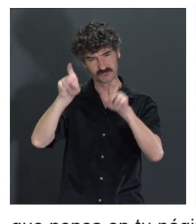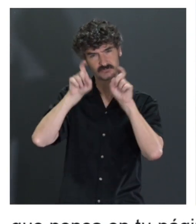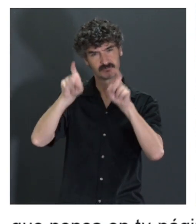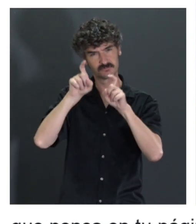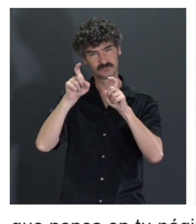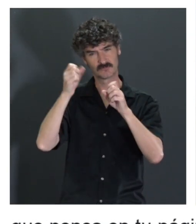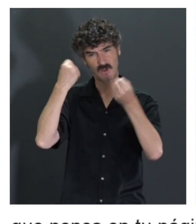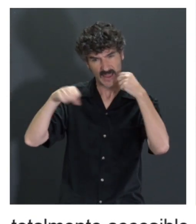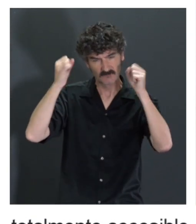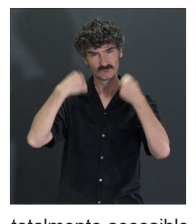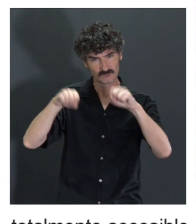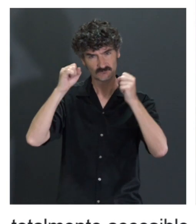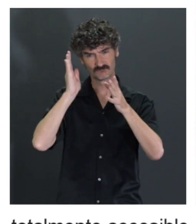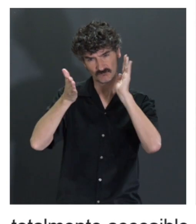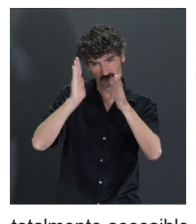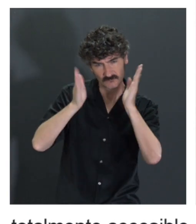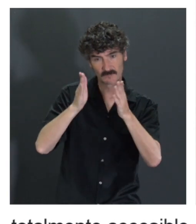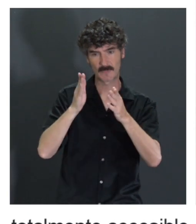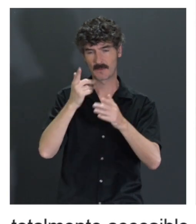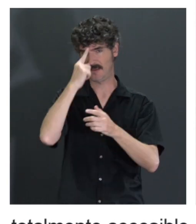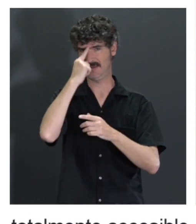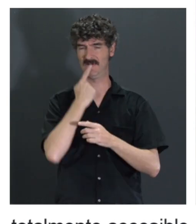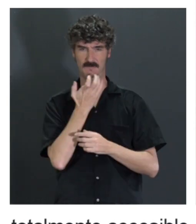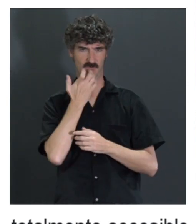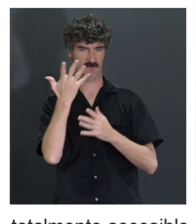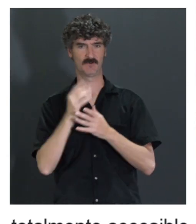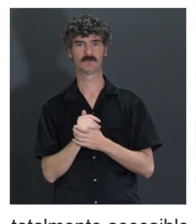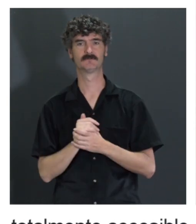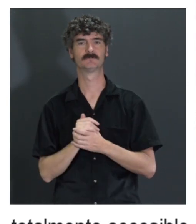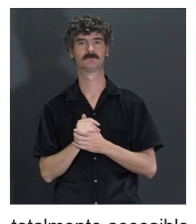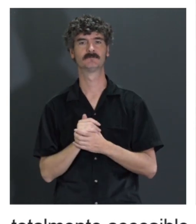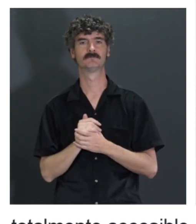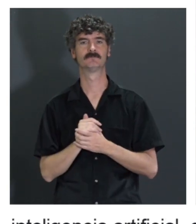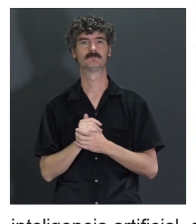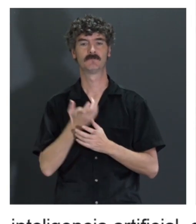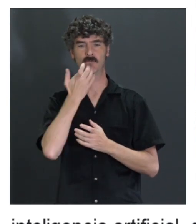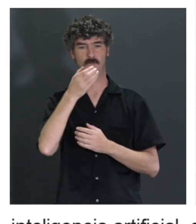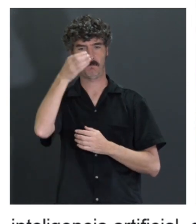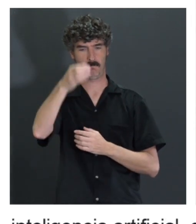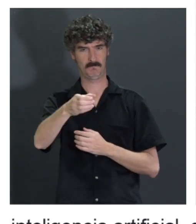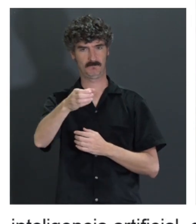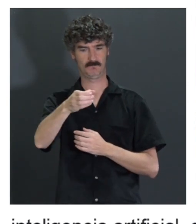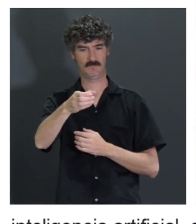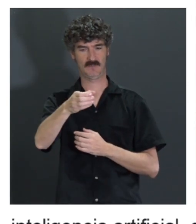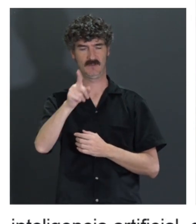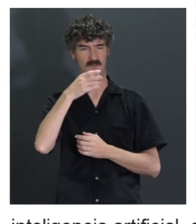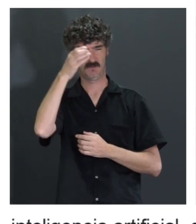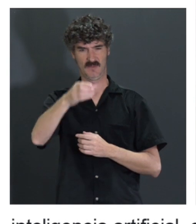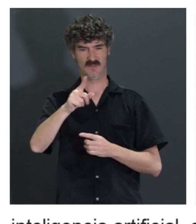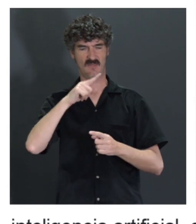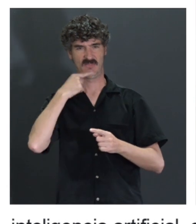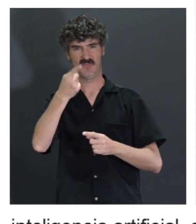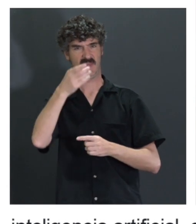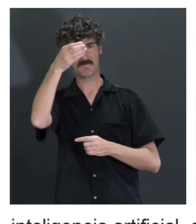imagen a lo mejor está viendo pues no sé un vaso e igual te dice que es un jarrón